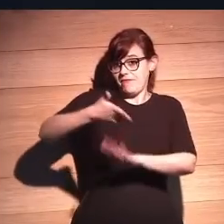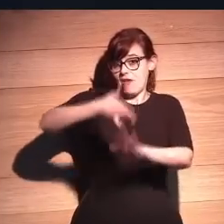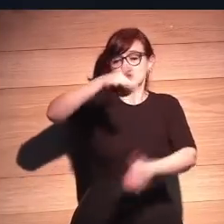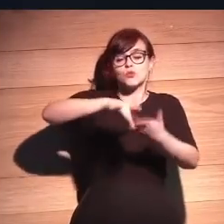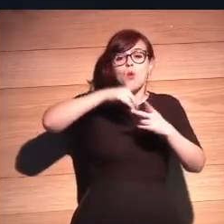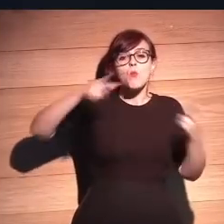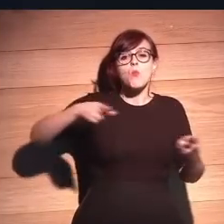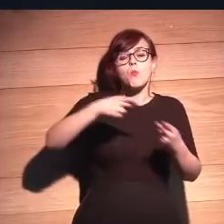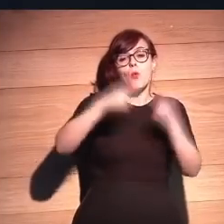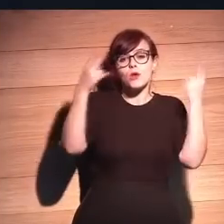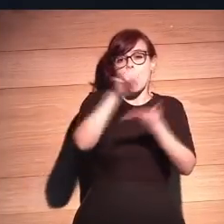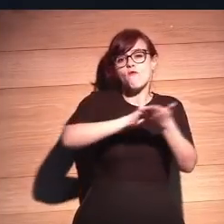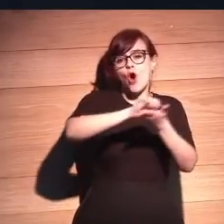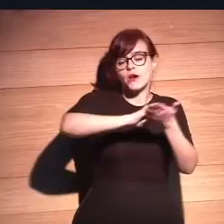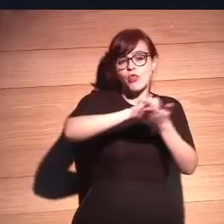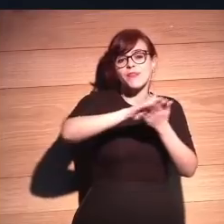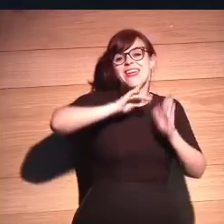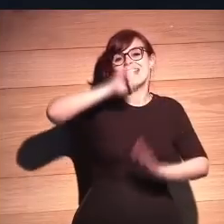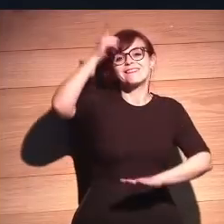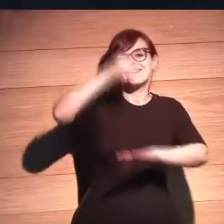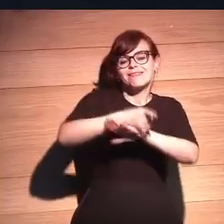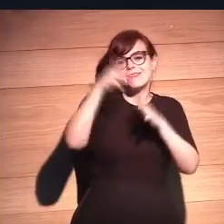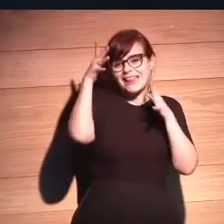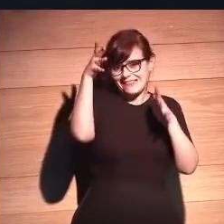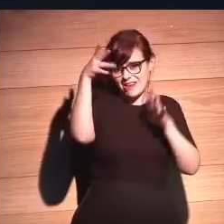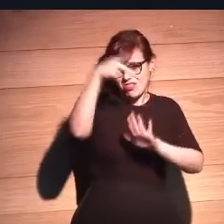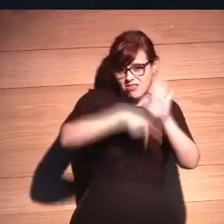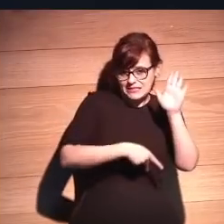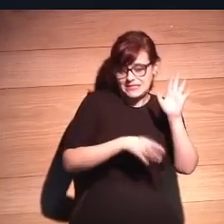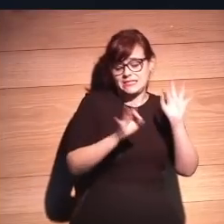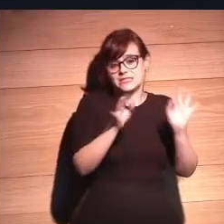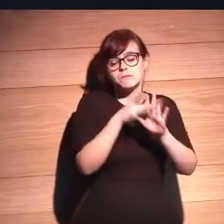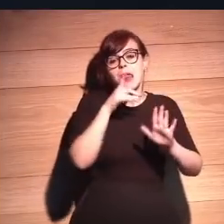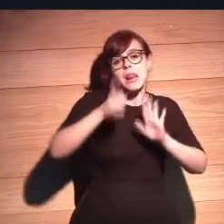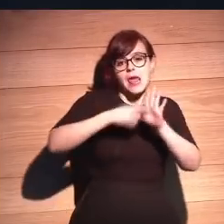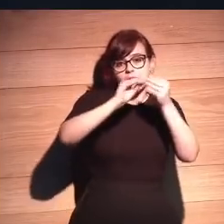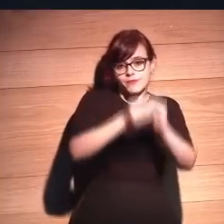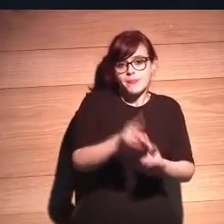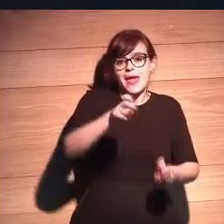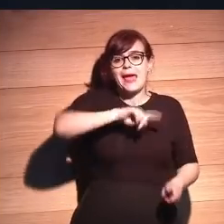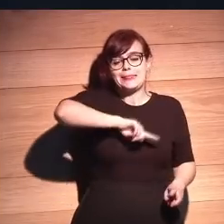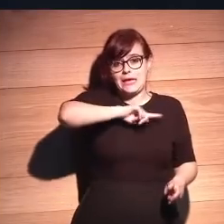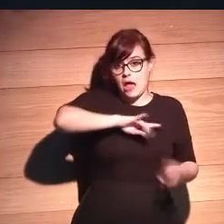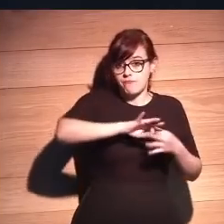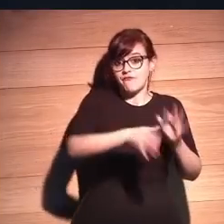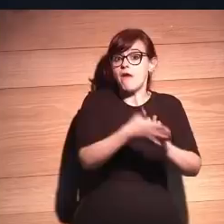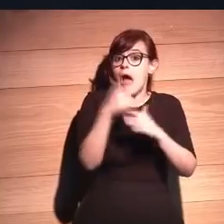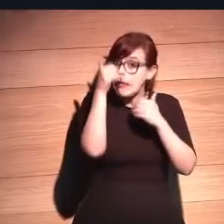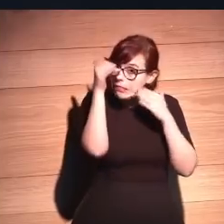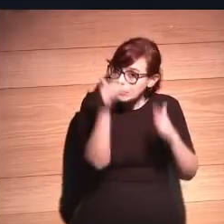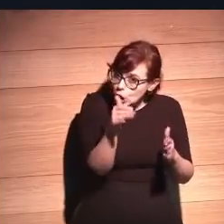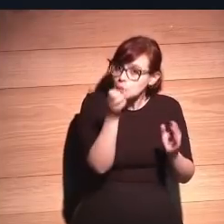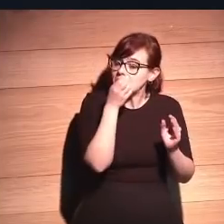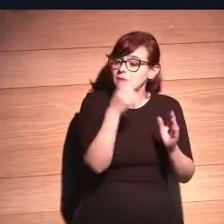a hacer público un borrador de directrices para legislar sobre ética. Hay que estar atentos.